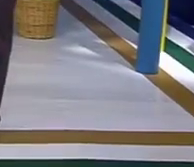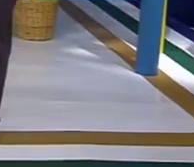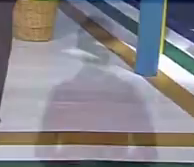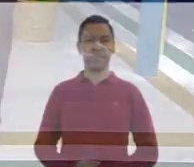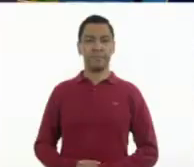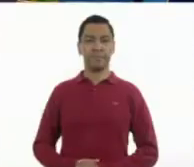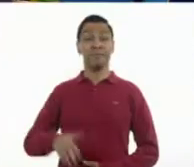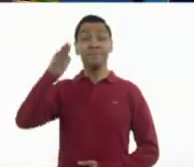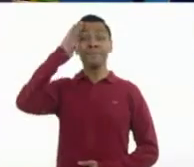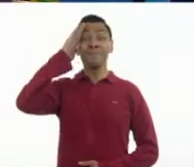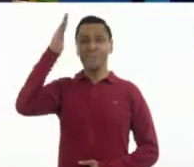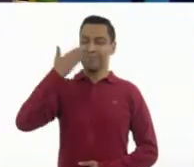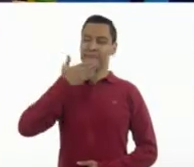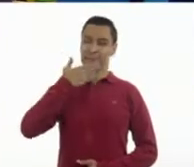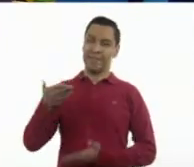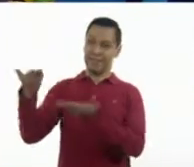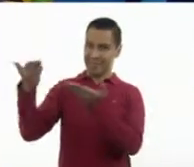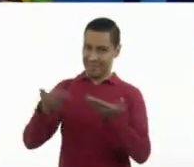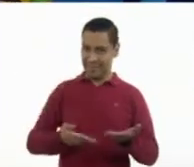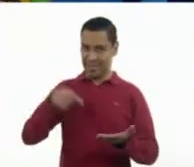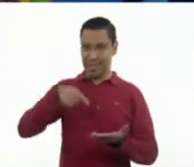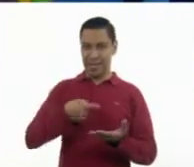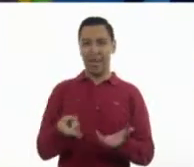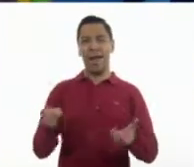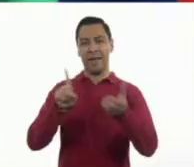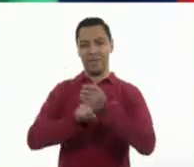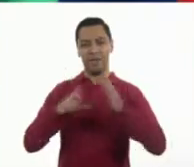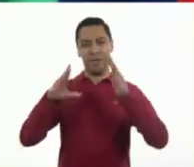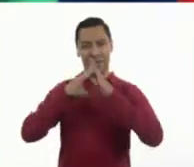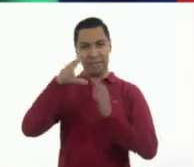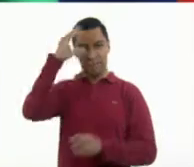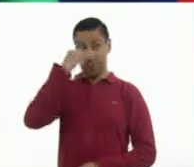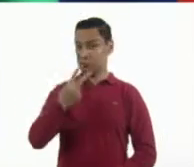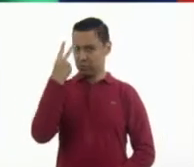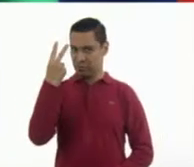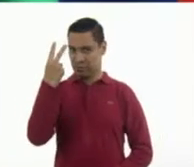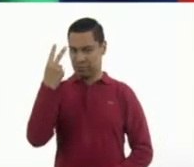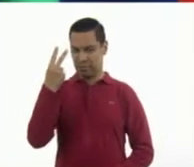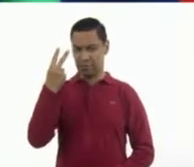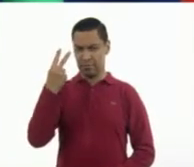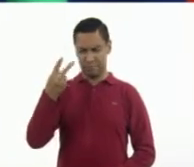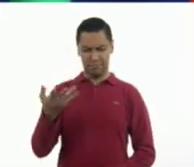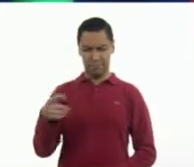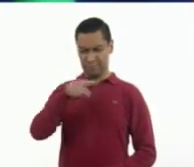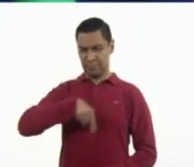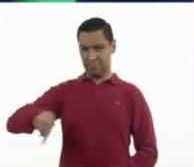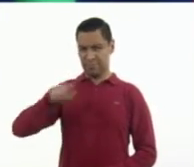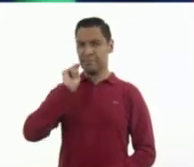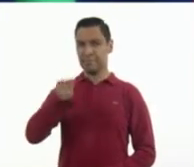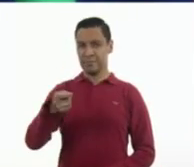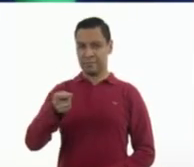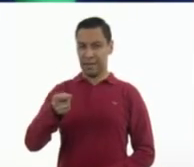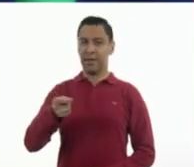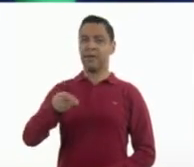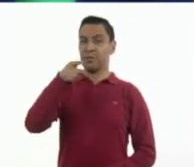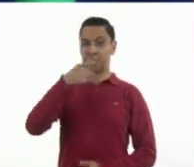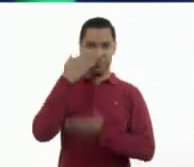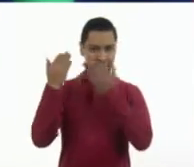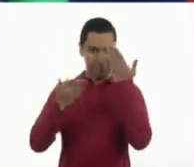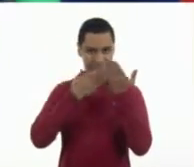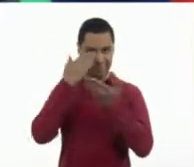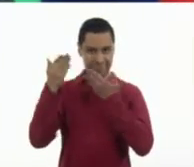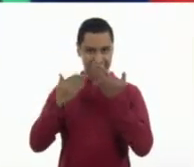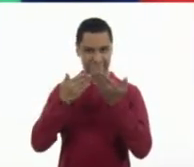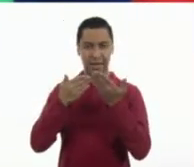Hola, bienvenidos a Aprende en Casa 2, un espacio en el que vamos a poder estudiar y divertirnos desde